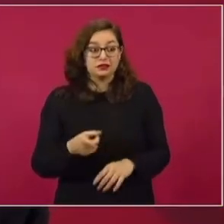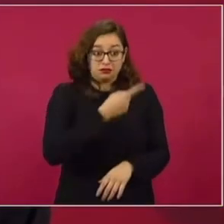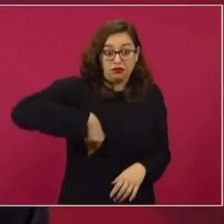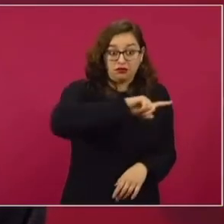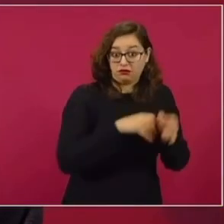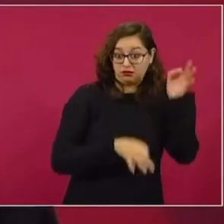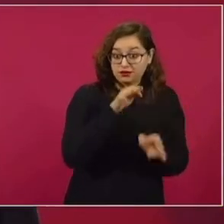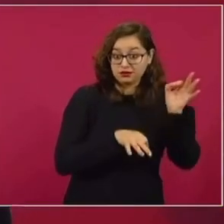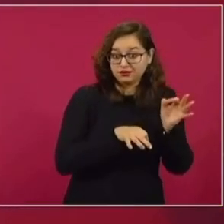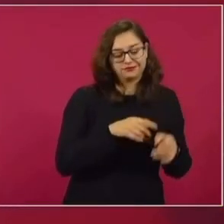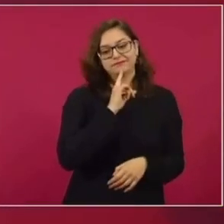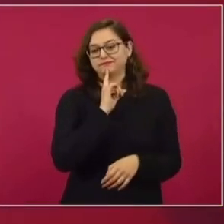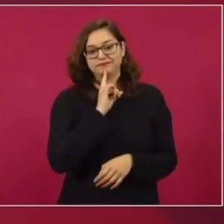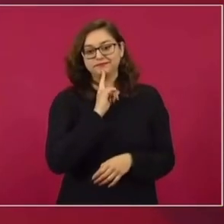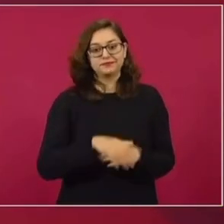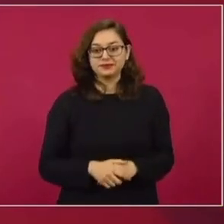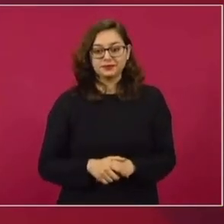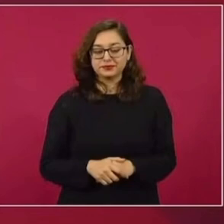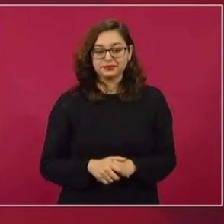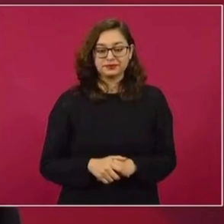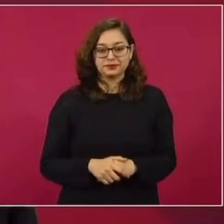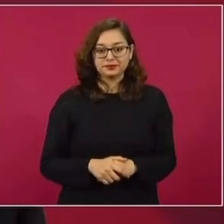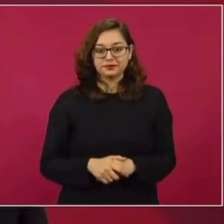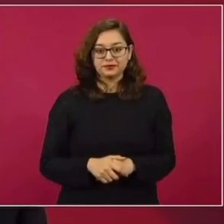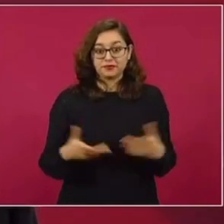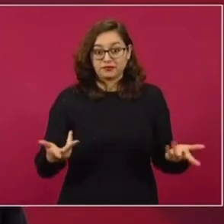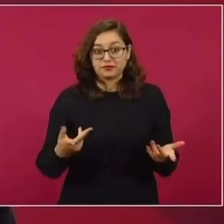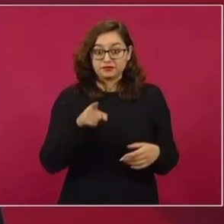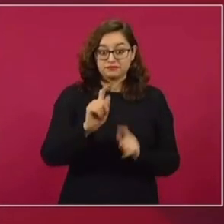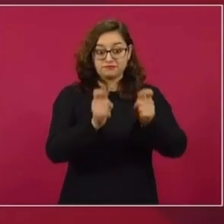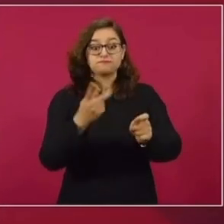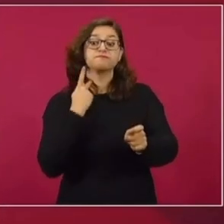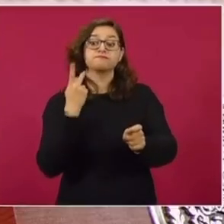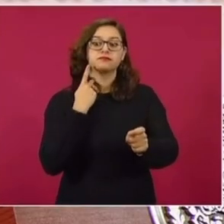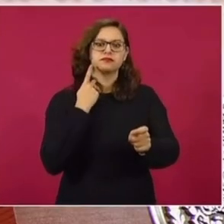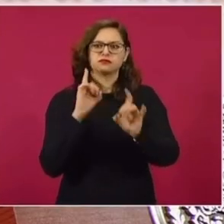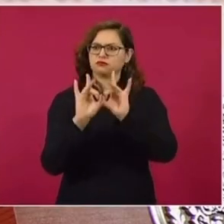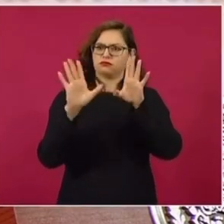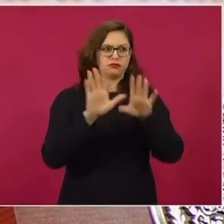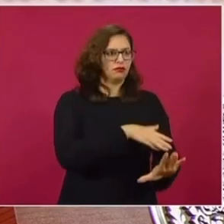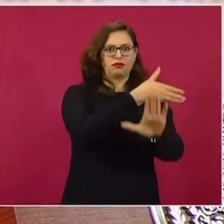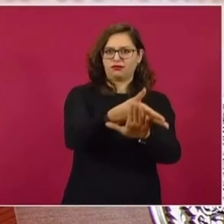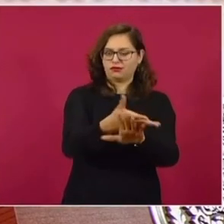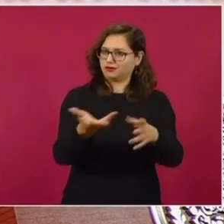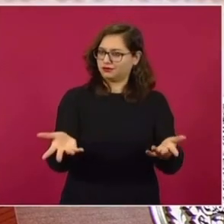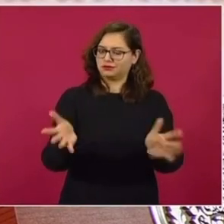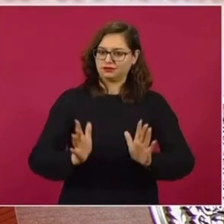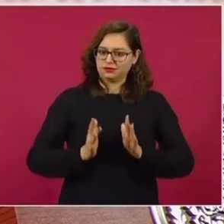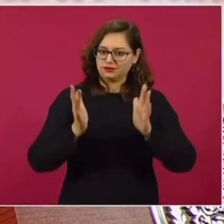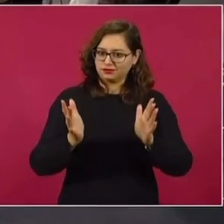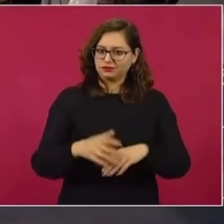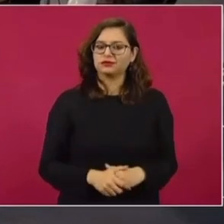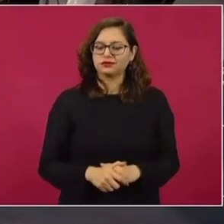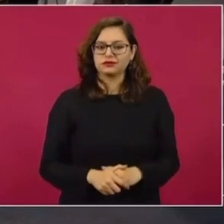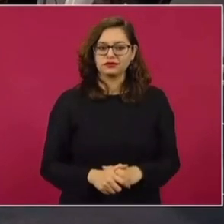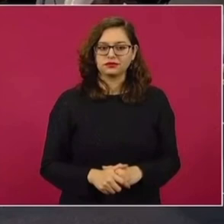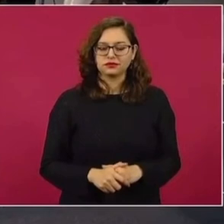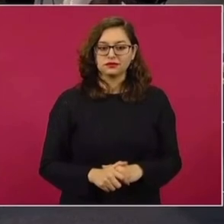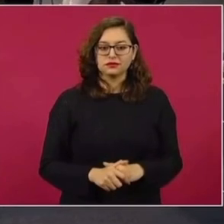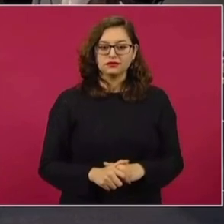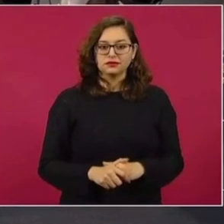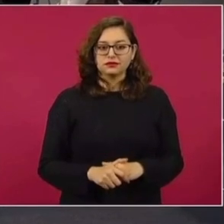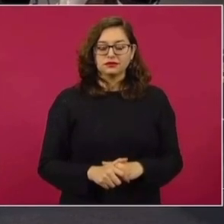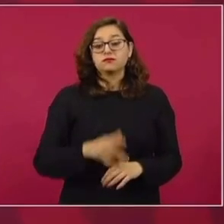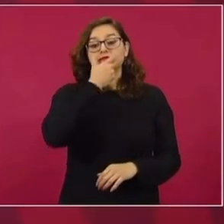y más cuando se trata de asuntos políticos. En estos casos, Pedro